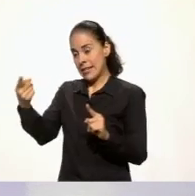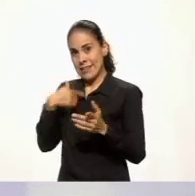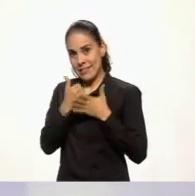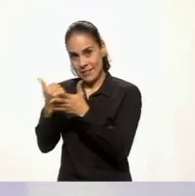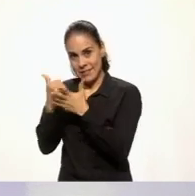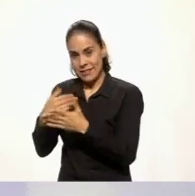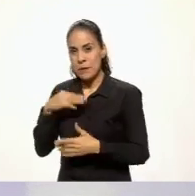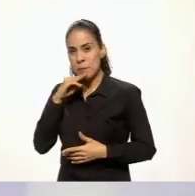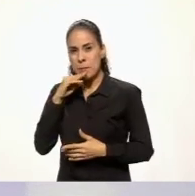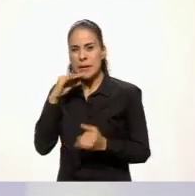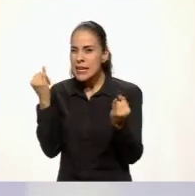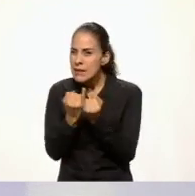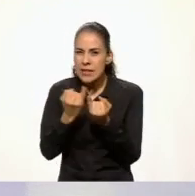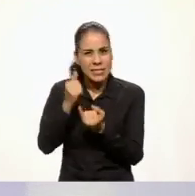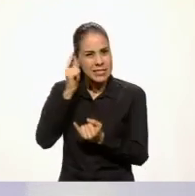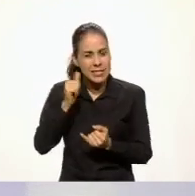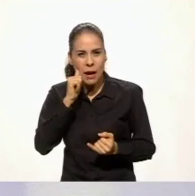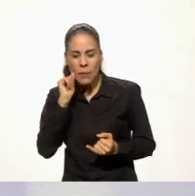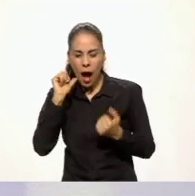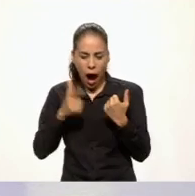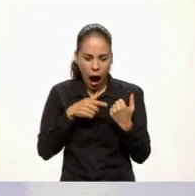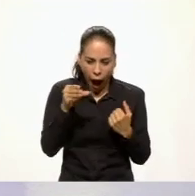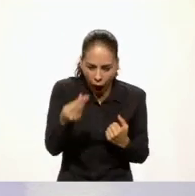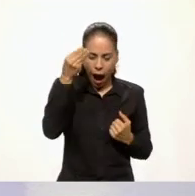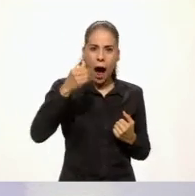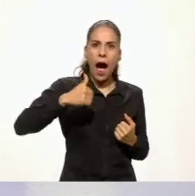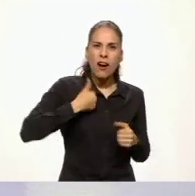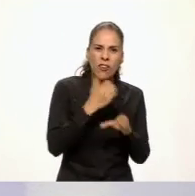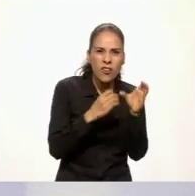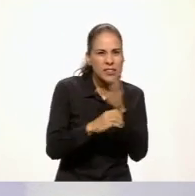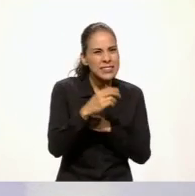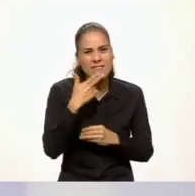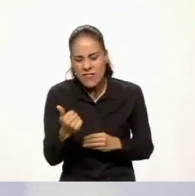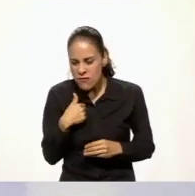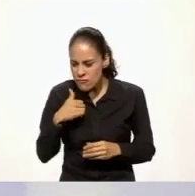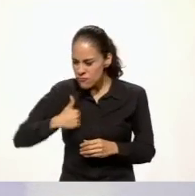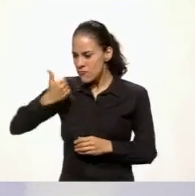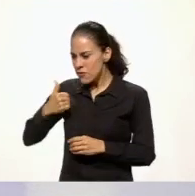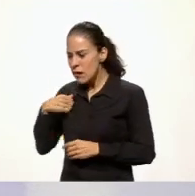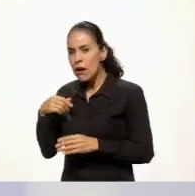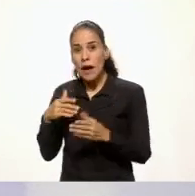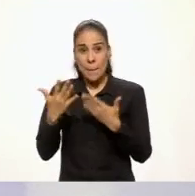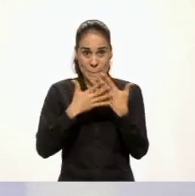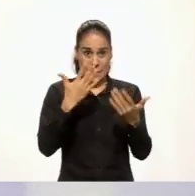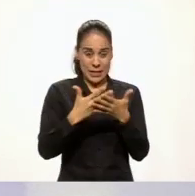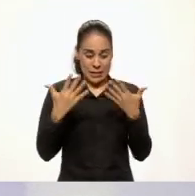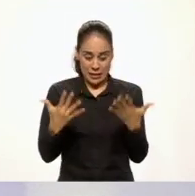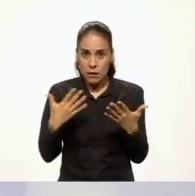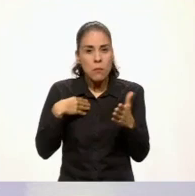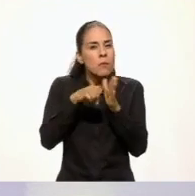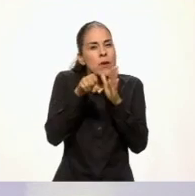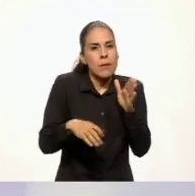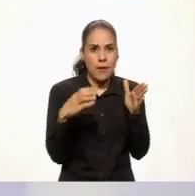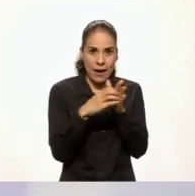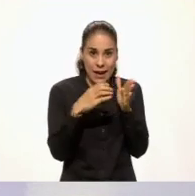también encontraba siempre un modo de aprovechar las cosas inservibles. Entre sus manos, las cajas de